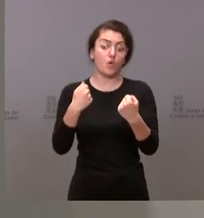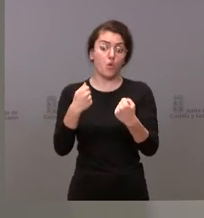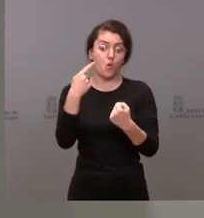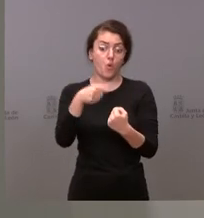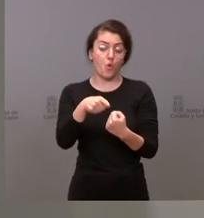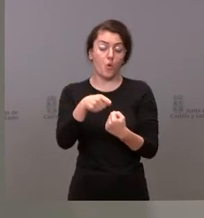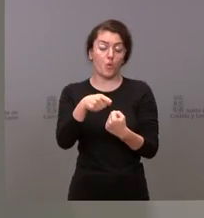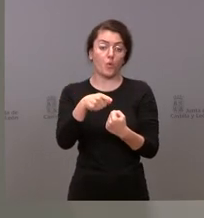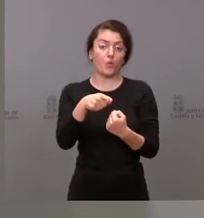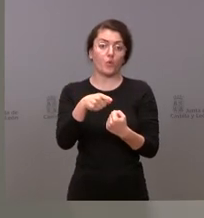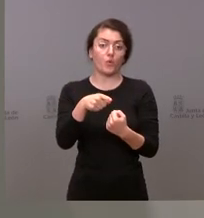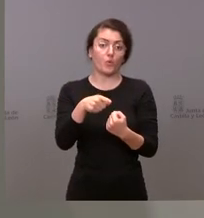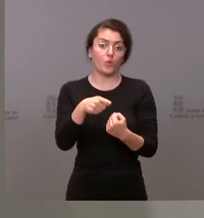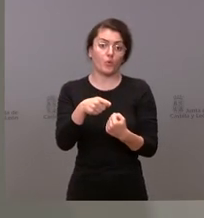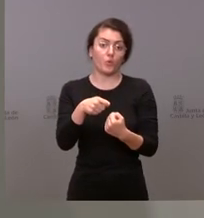están